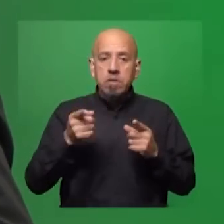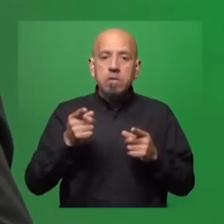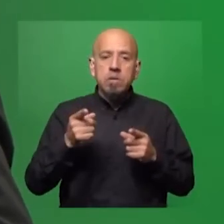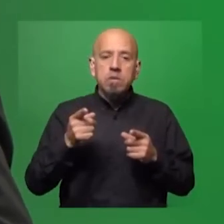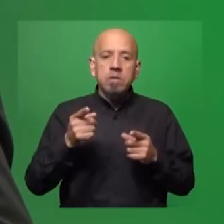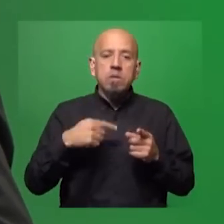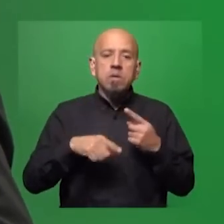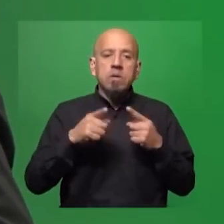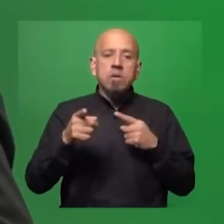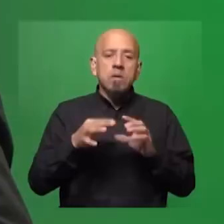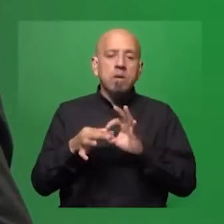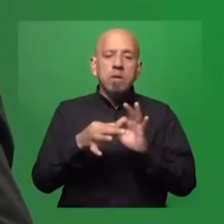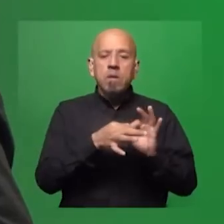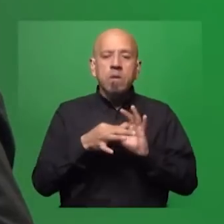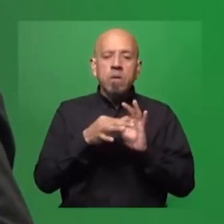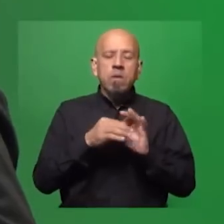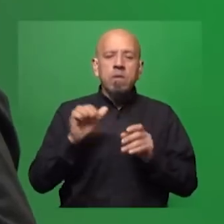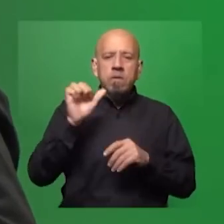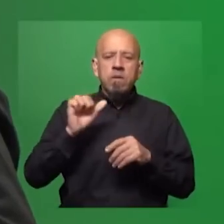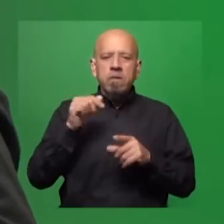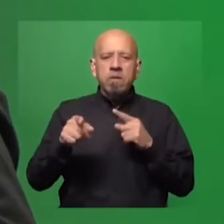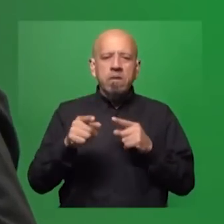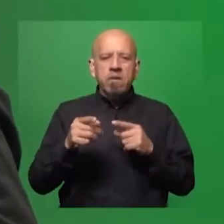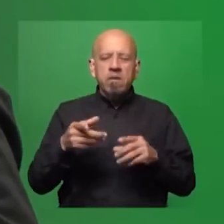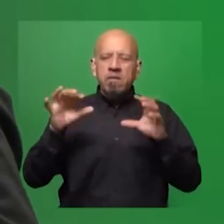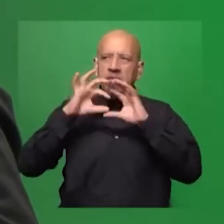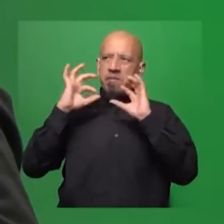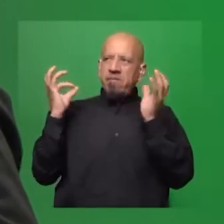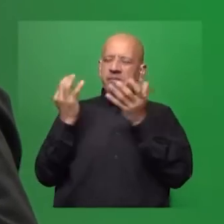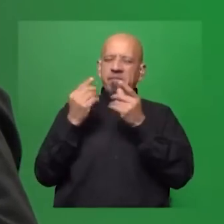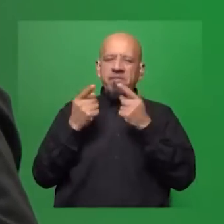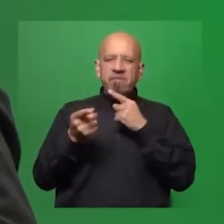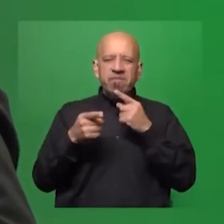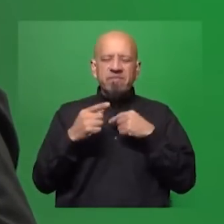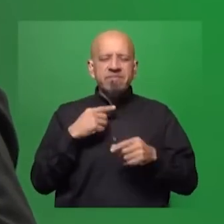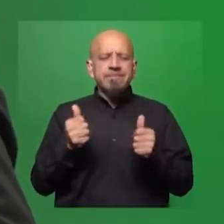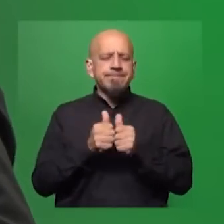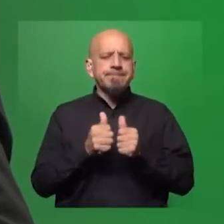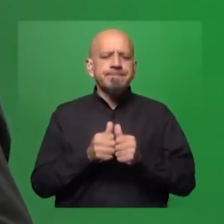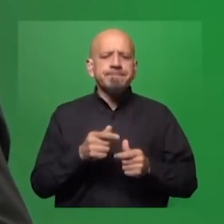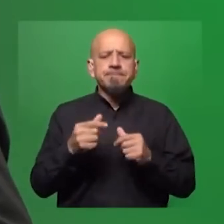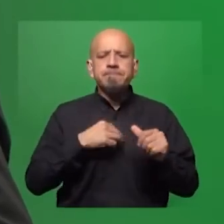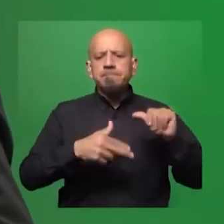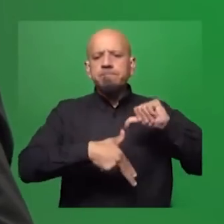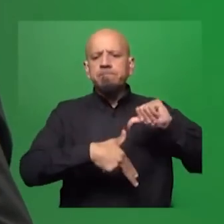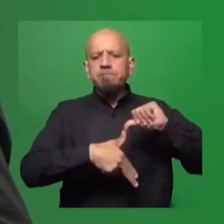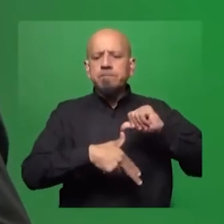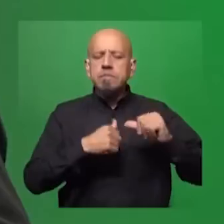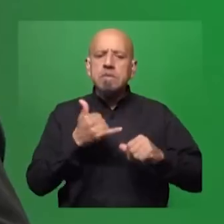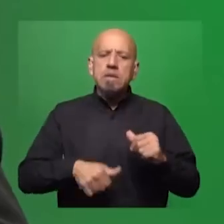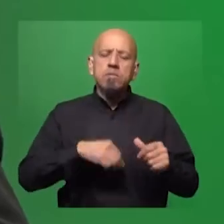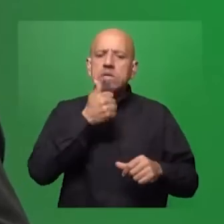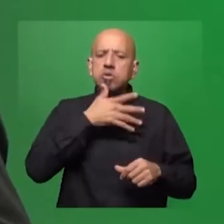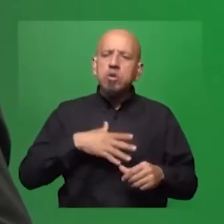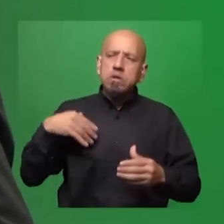concepción de la Unión Europea es esta idea de pesar más en el mundo a partir de estar juntos. Entonces, América Latina tiene una historia